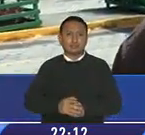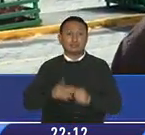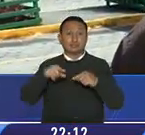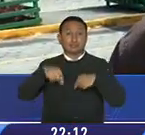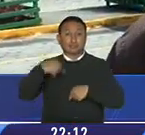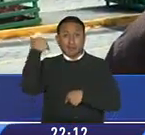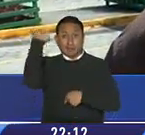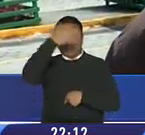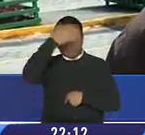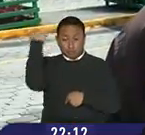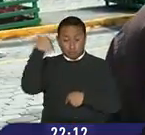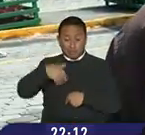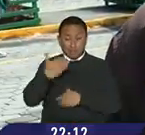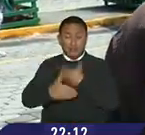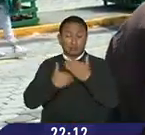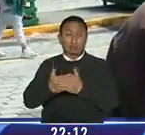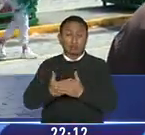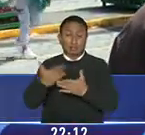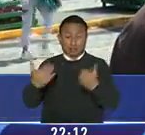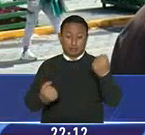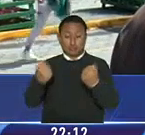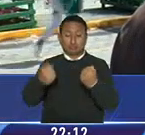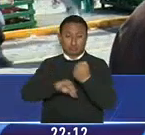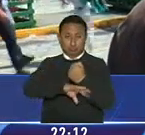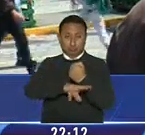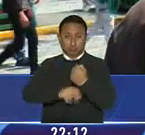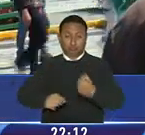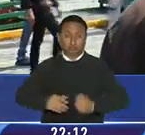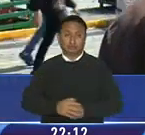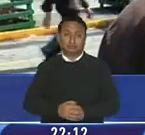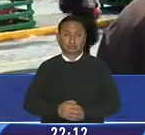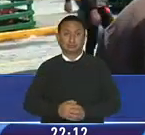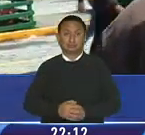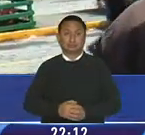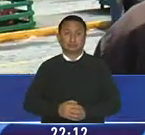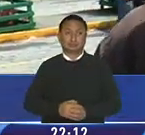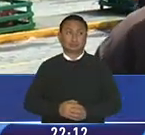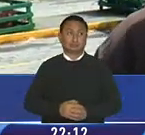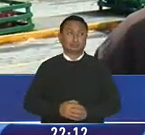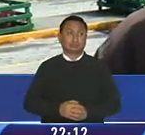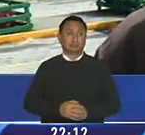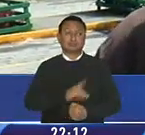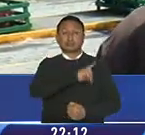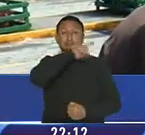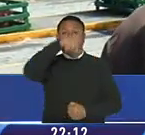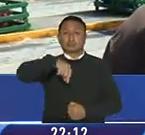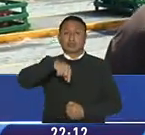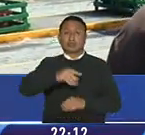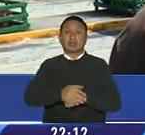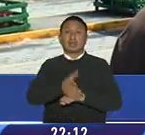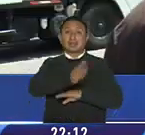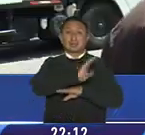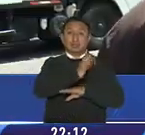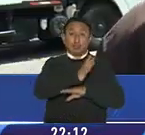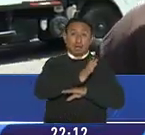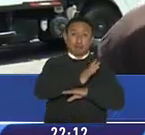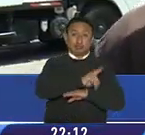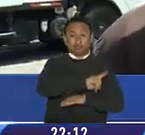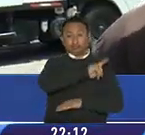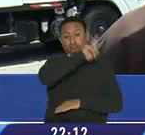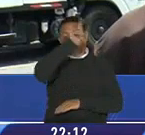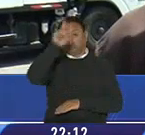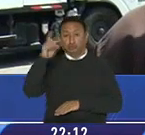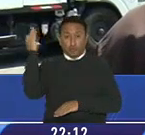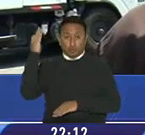que al final se convirtió en el robo de una camioneta que venía con flete desde la provincia de Zamora. Lo que